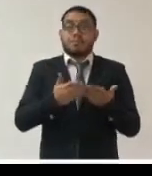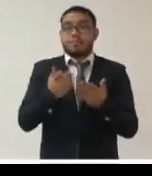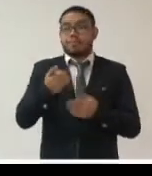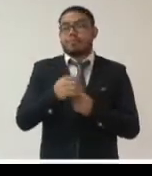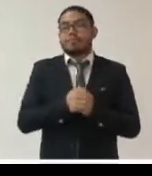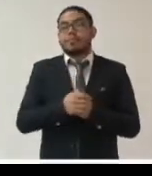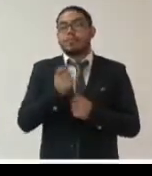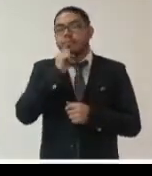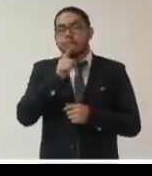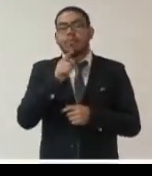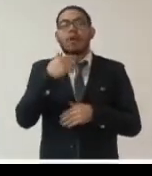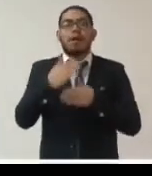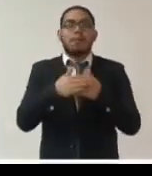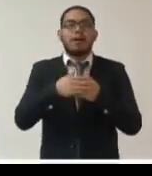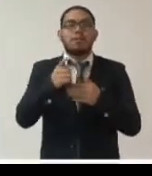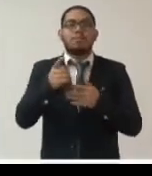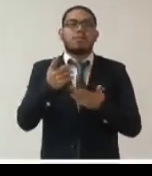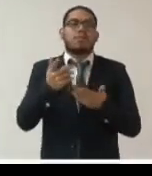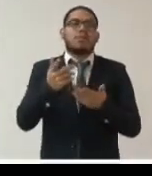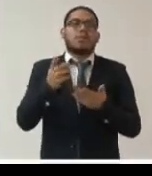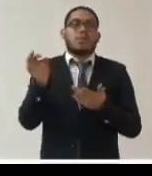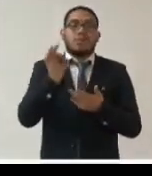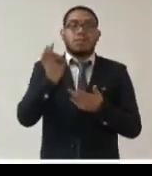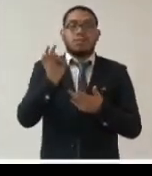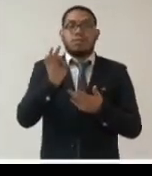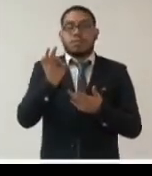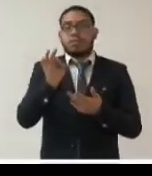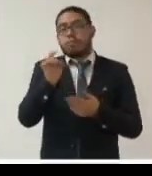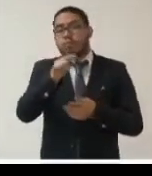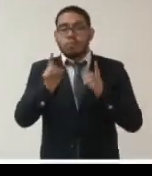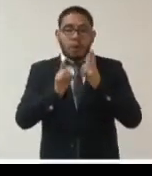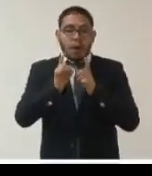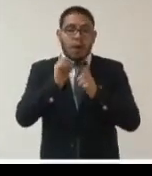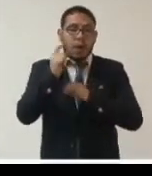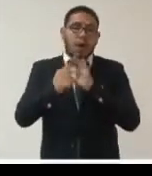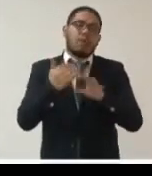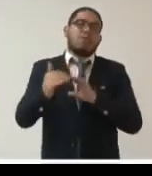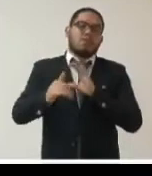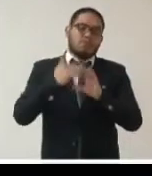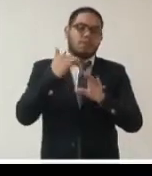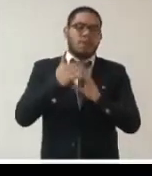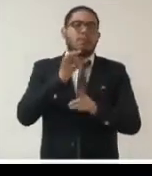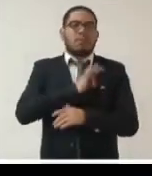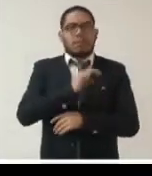que se saquen nos las podéis hacer llegar que seguro que nos enriquecerán mucho muchísimas gracias